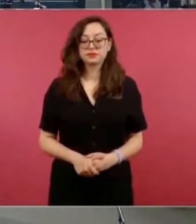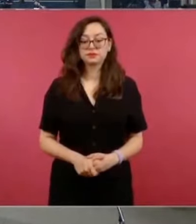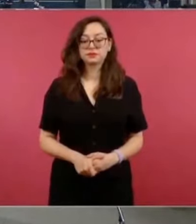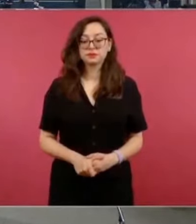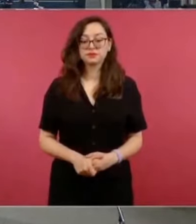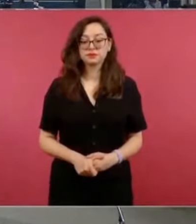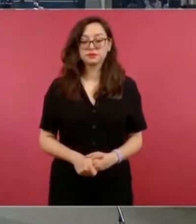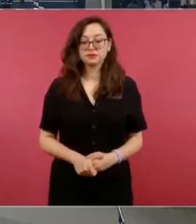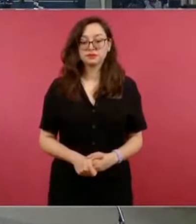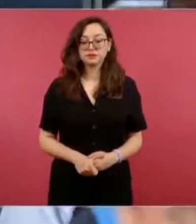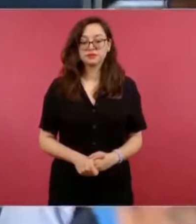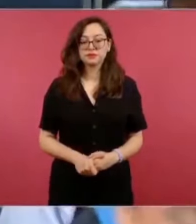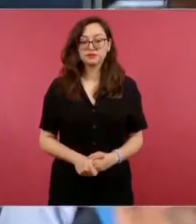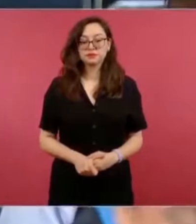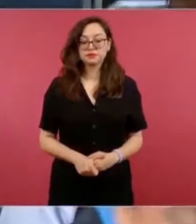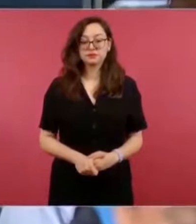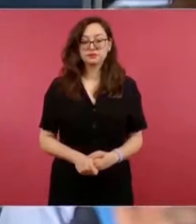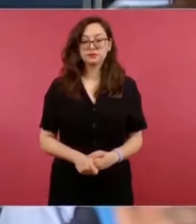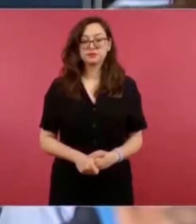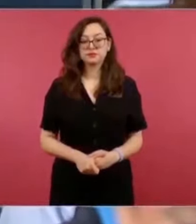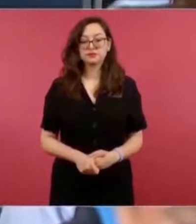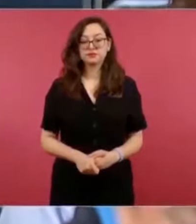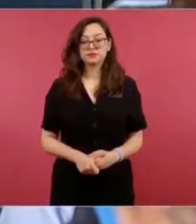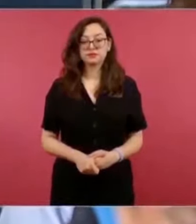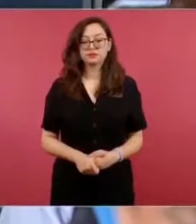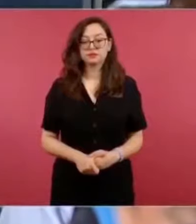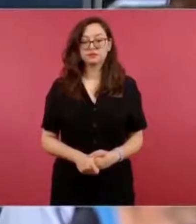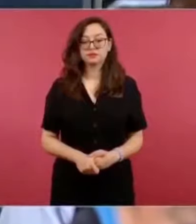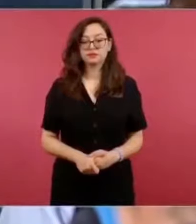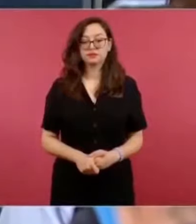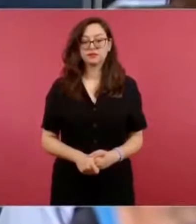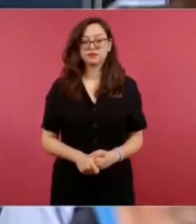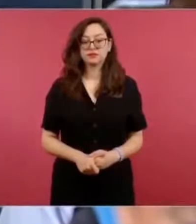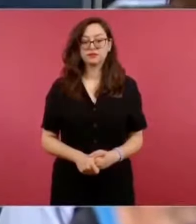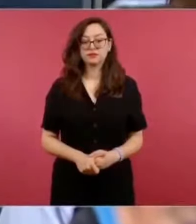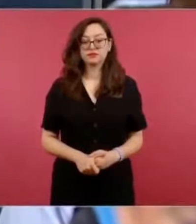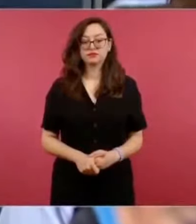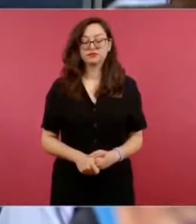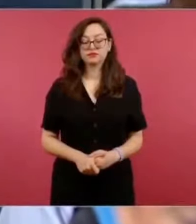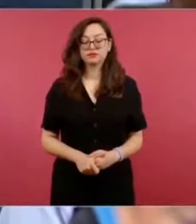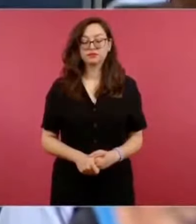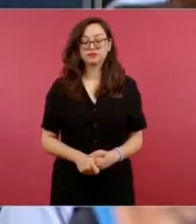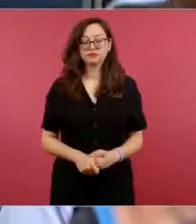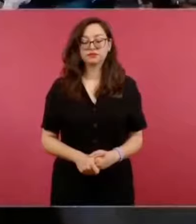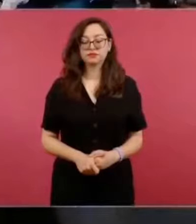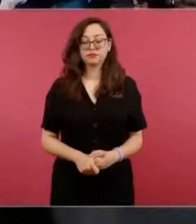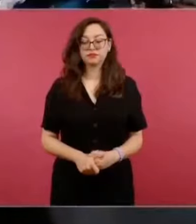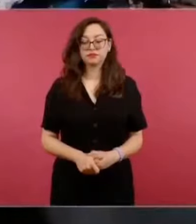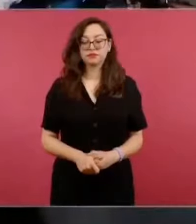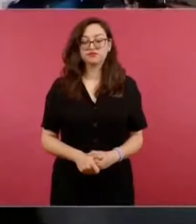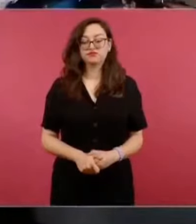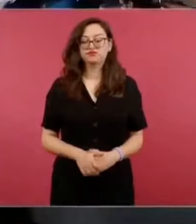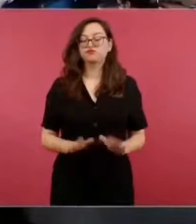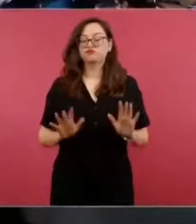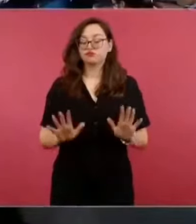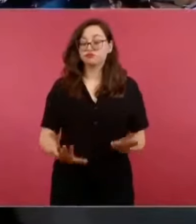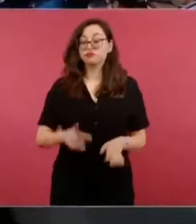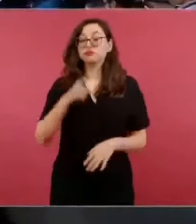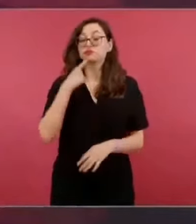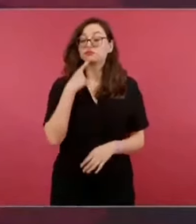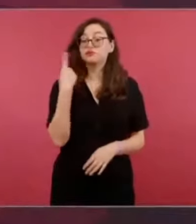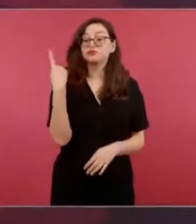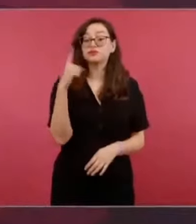que ver con el tema. ¿La denuncia es ante la función pública? La denuncia es ante las autoridades correspondientes,